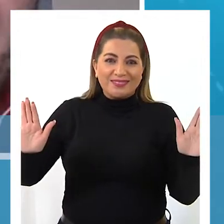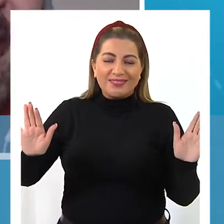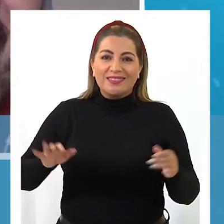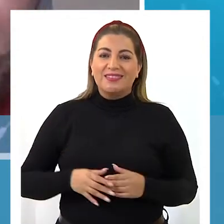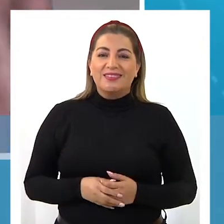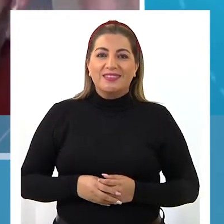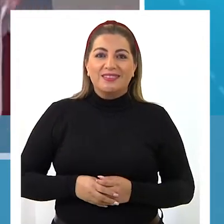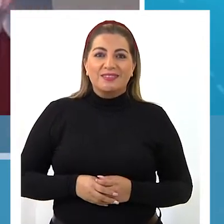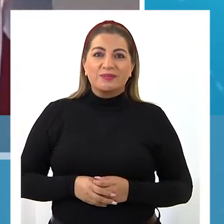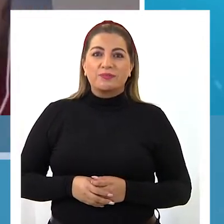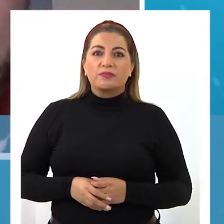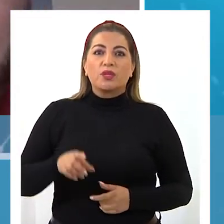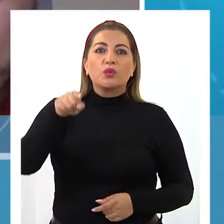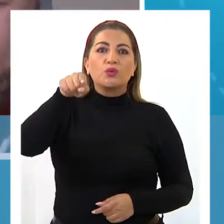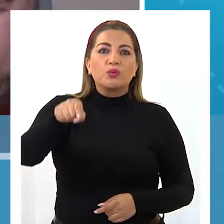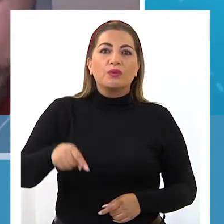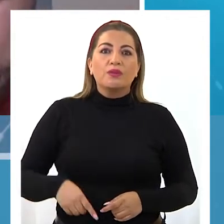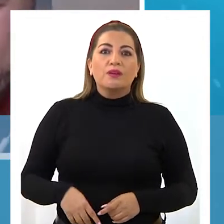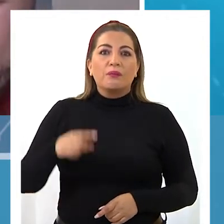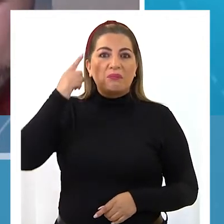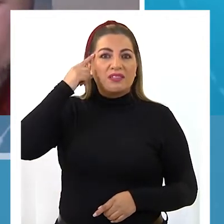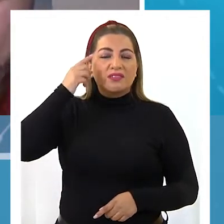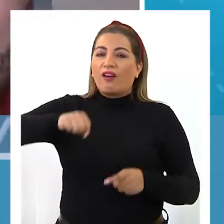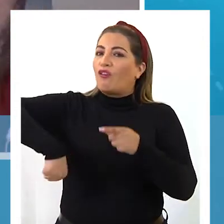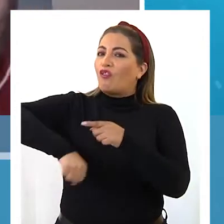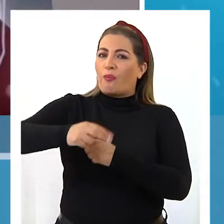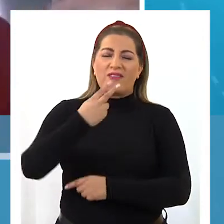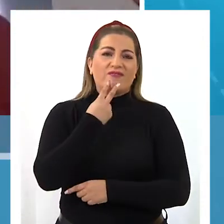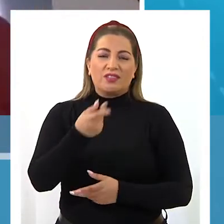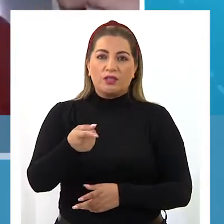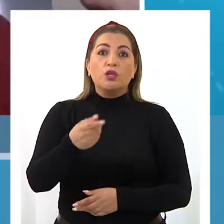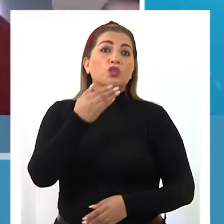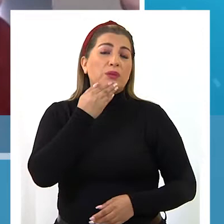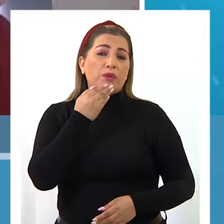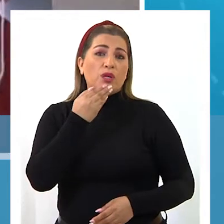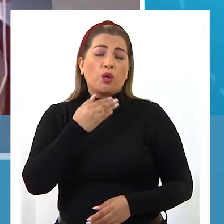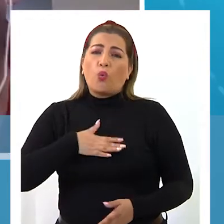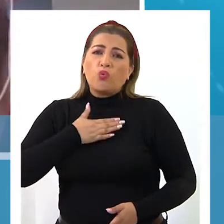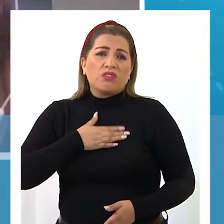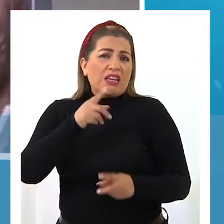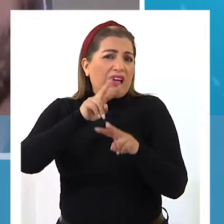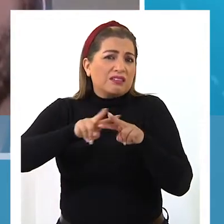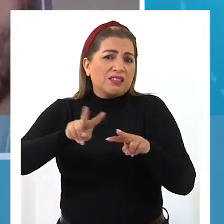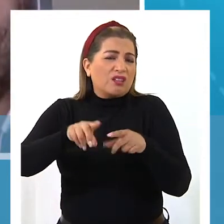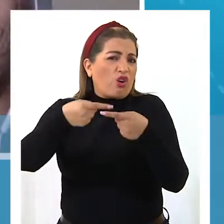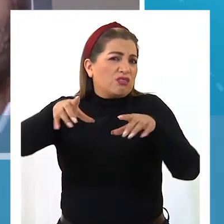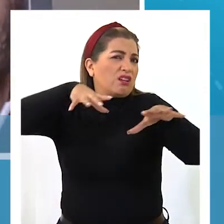O sea, definitivamente en tu vida tú vas a ser futbolista. ¿O te gustaría también hacer otra cosa?